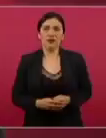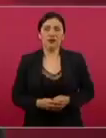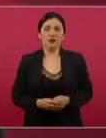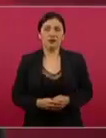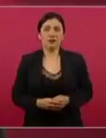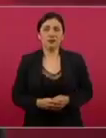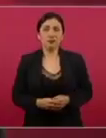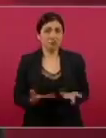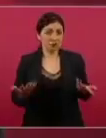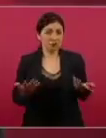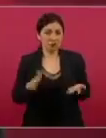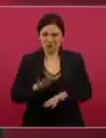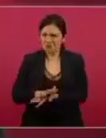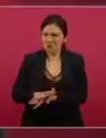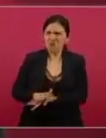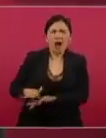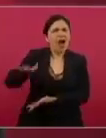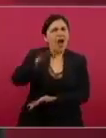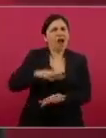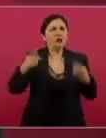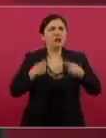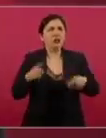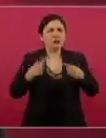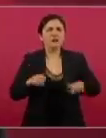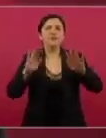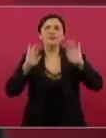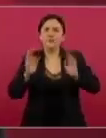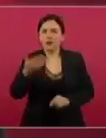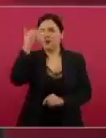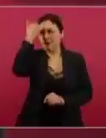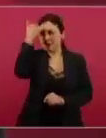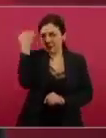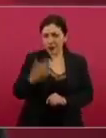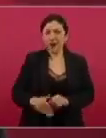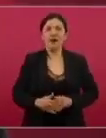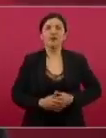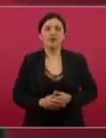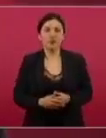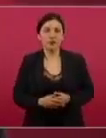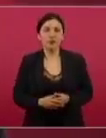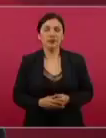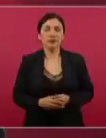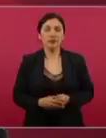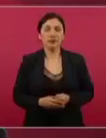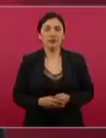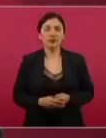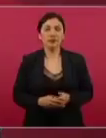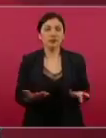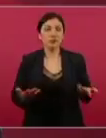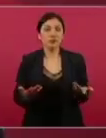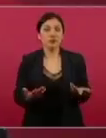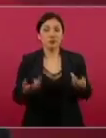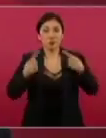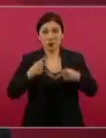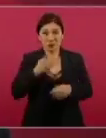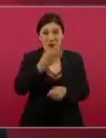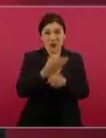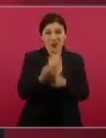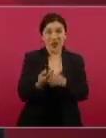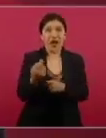La mayoría de los mexicanos lo sabe, quienes nos están escuchando.